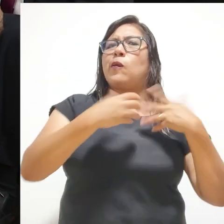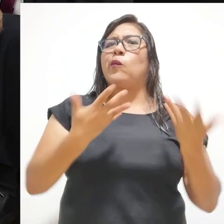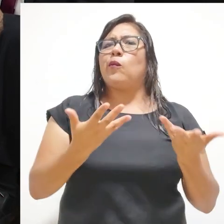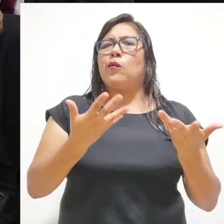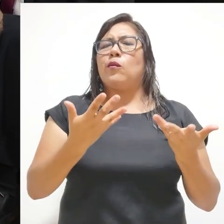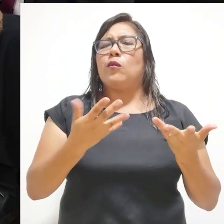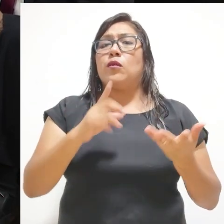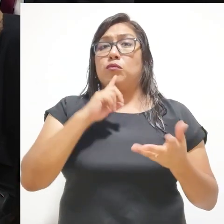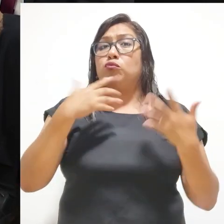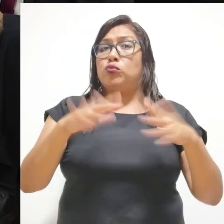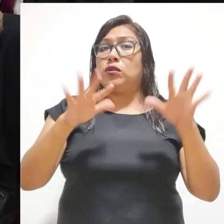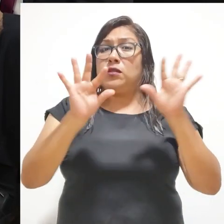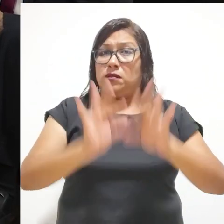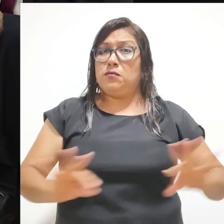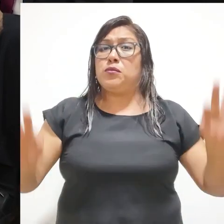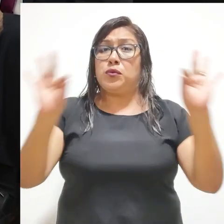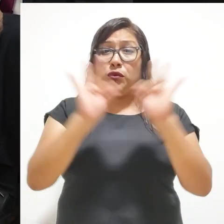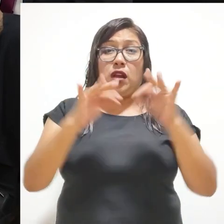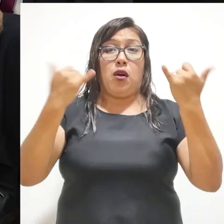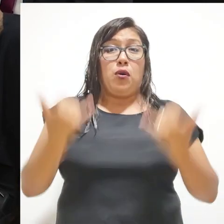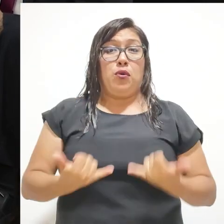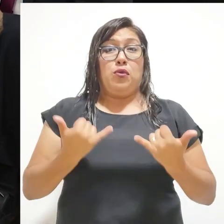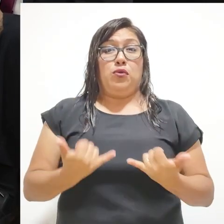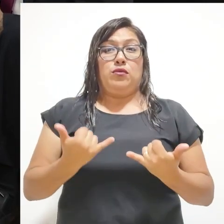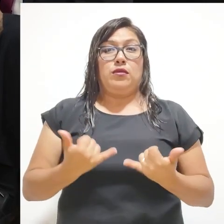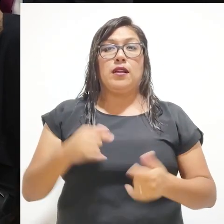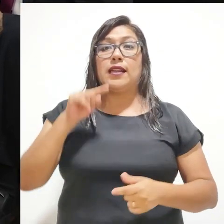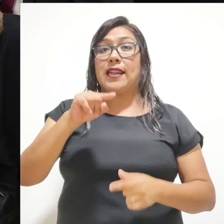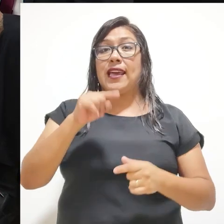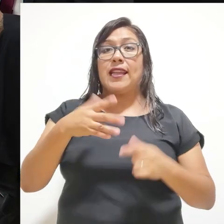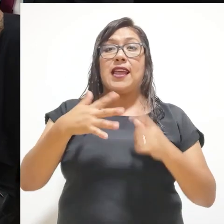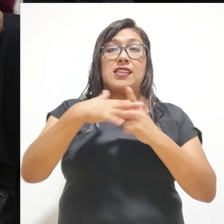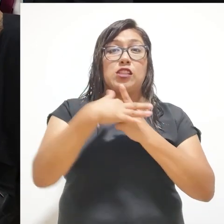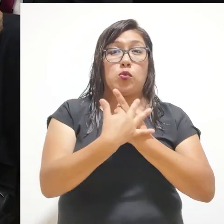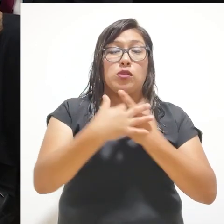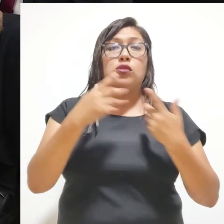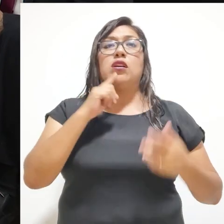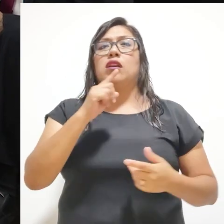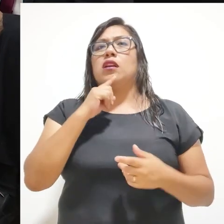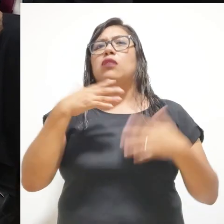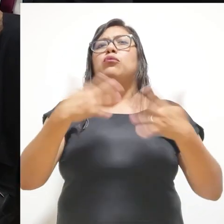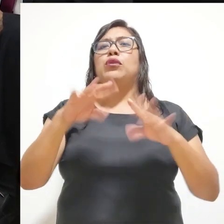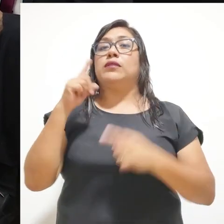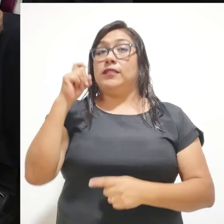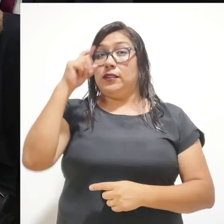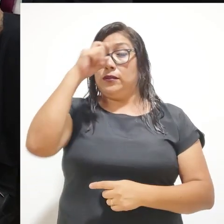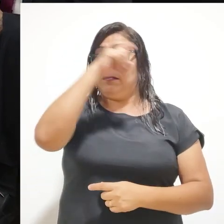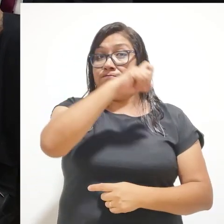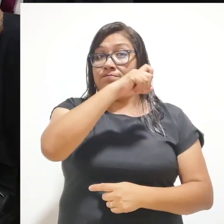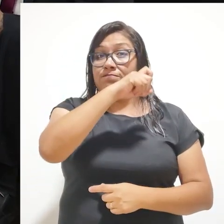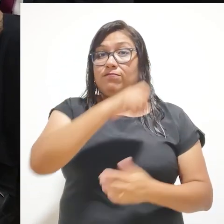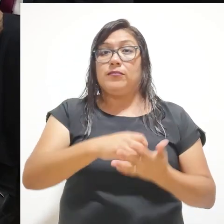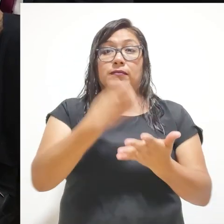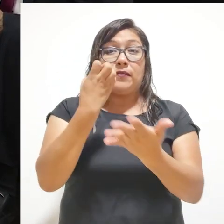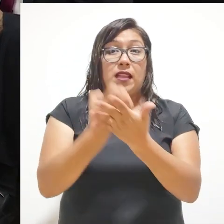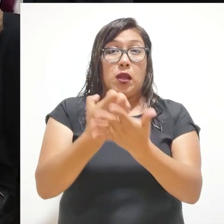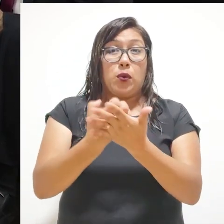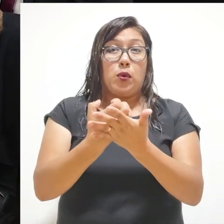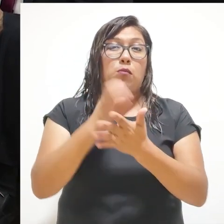social es muy importante hoy que la situación es un poco más difícil